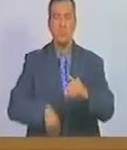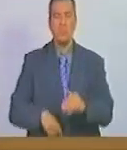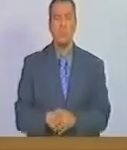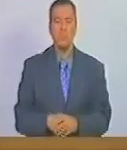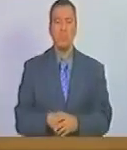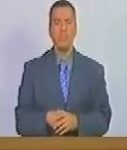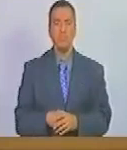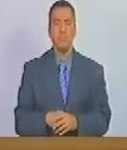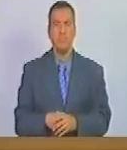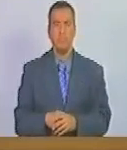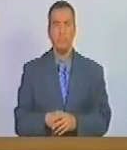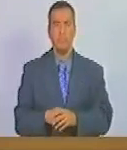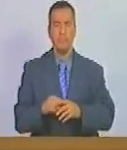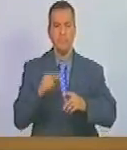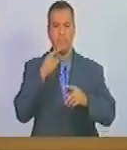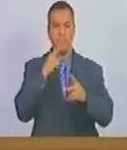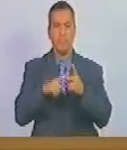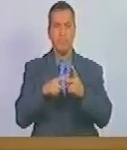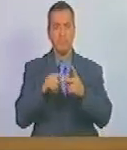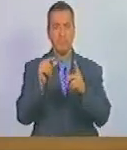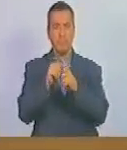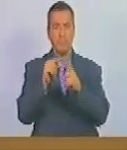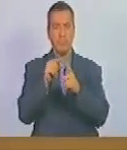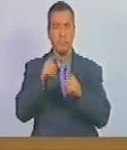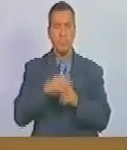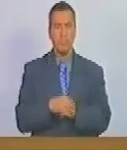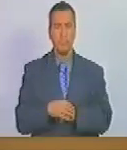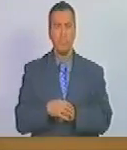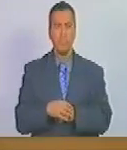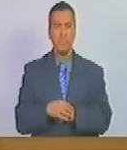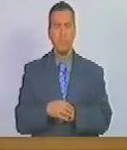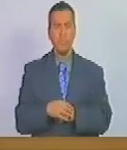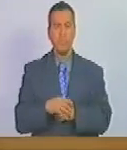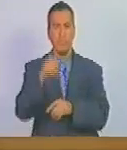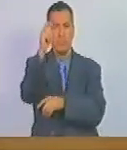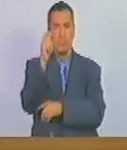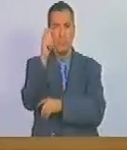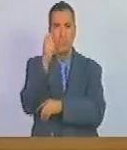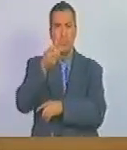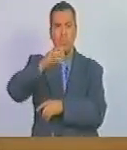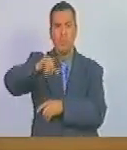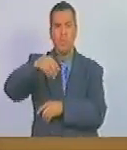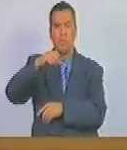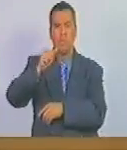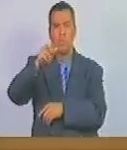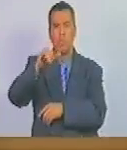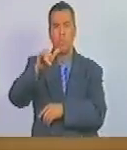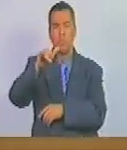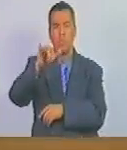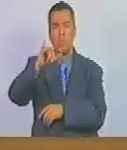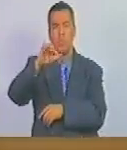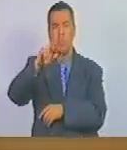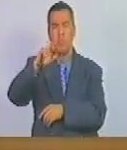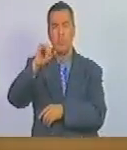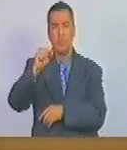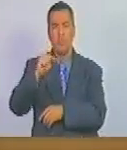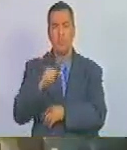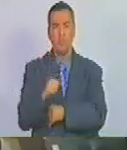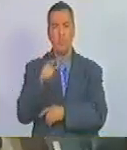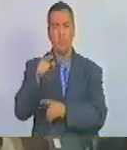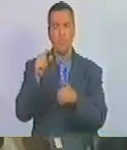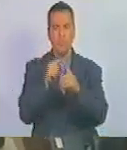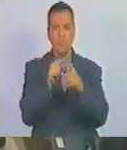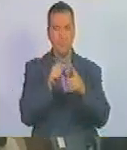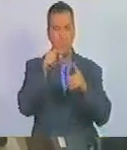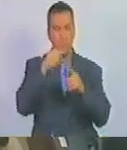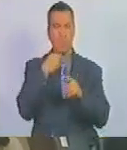tiene la palabra la diputada yajaira meléndez pide la tribuna de oradores se le concede